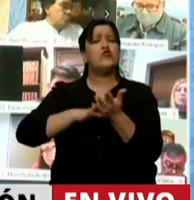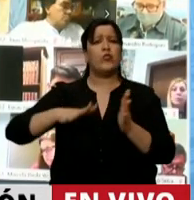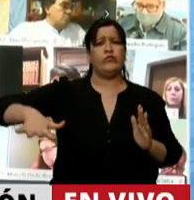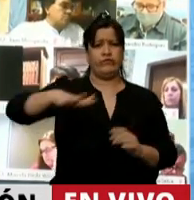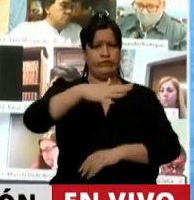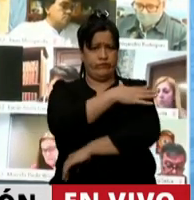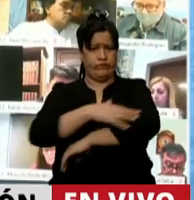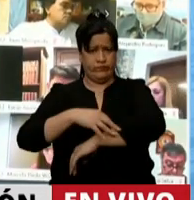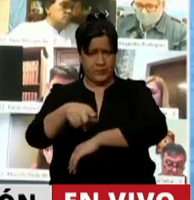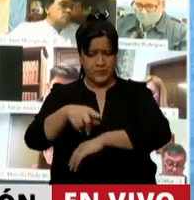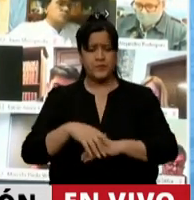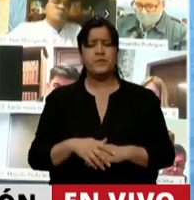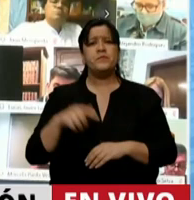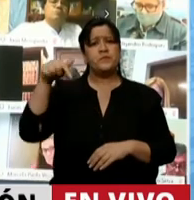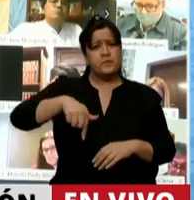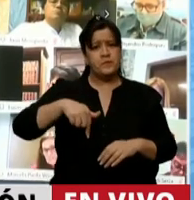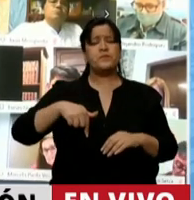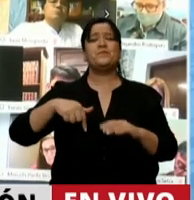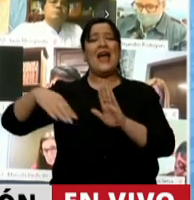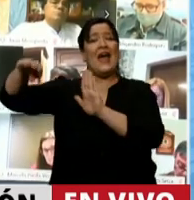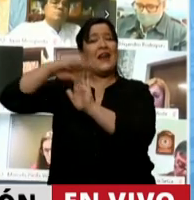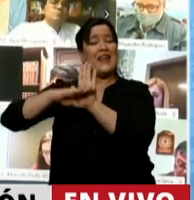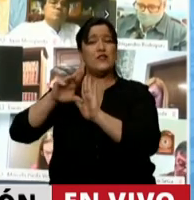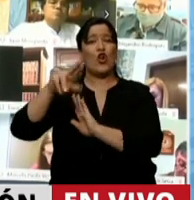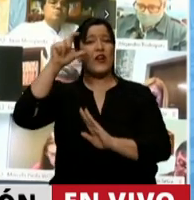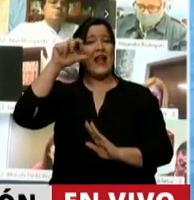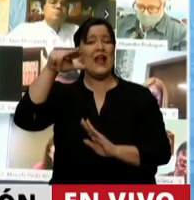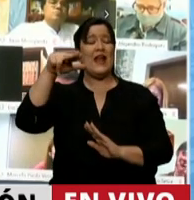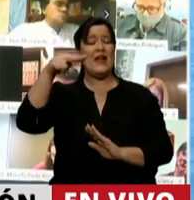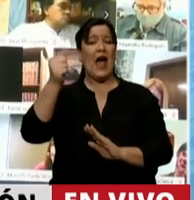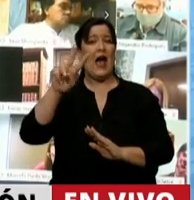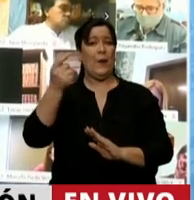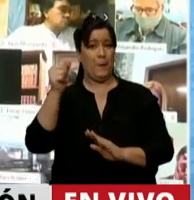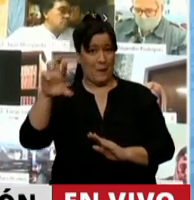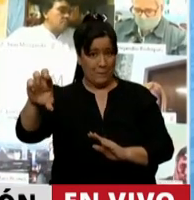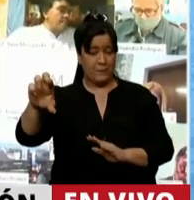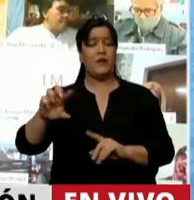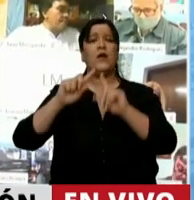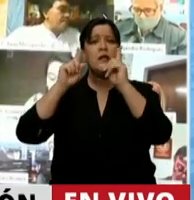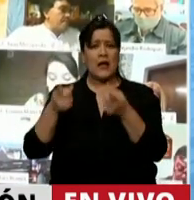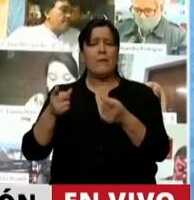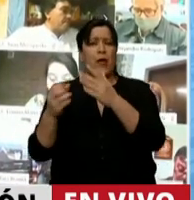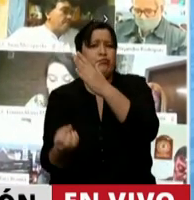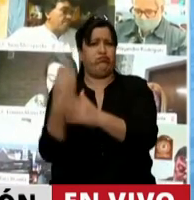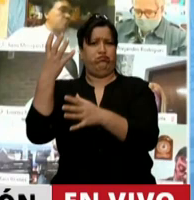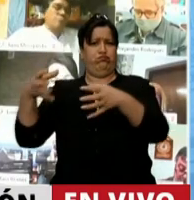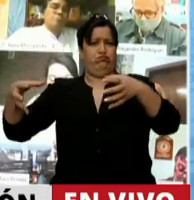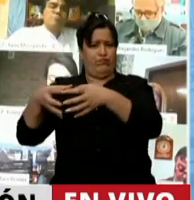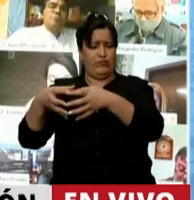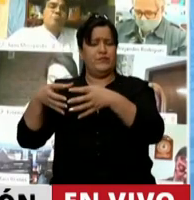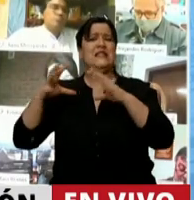populares. Aquí, desde el registro RENAVAP hasta la conformación de la Secretaría